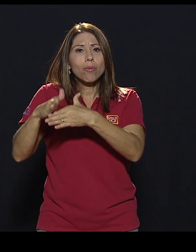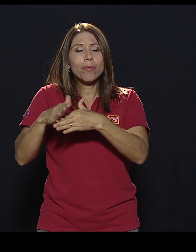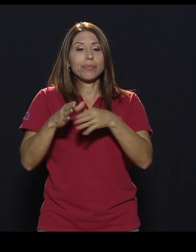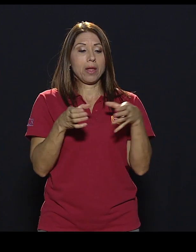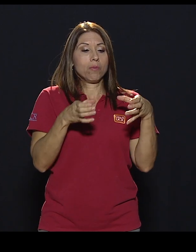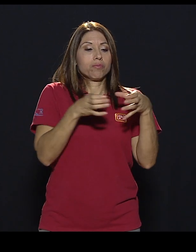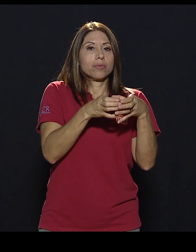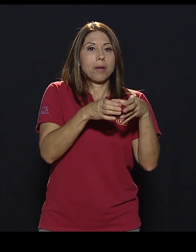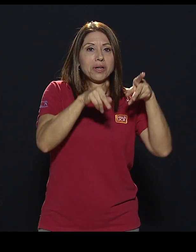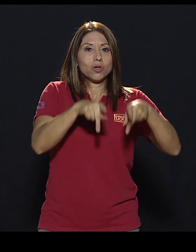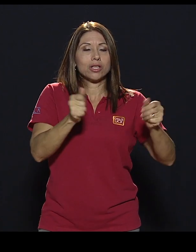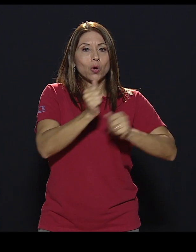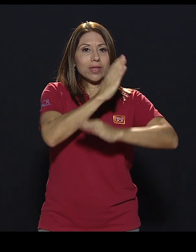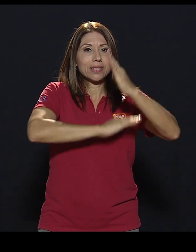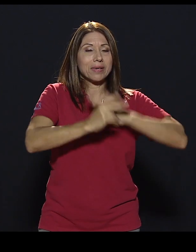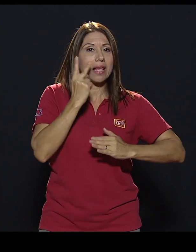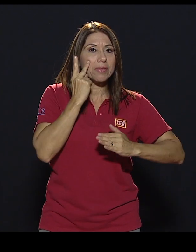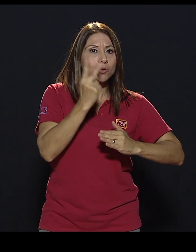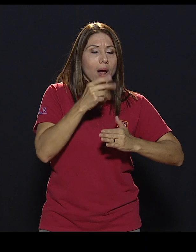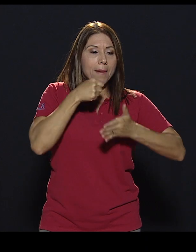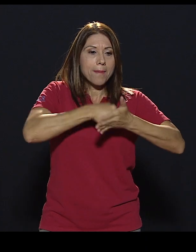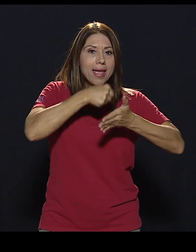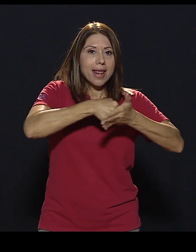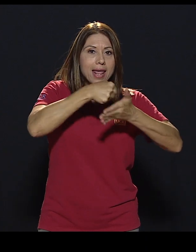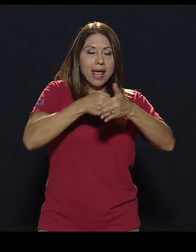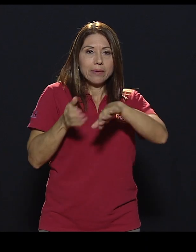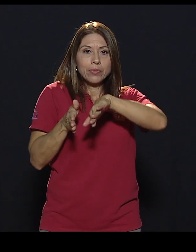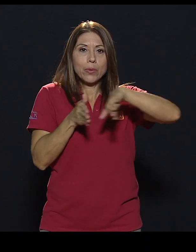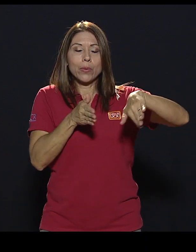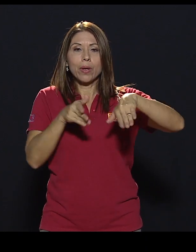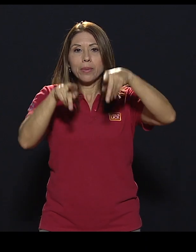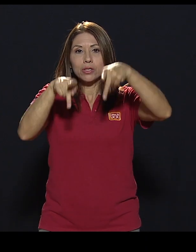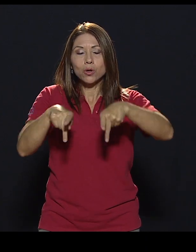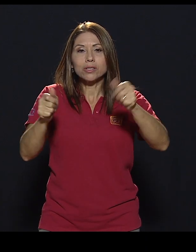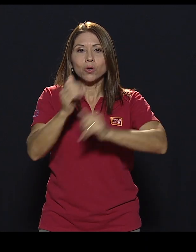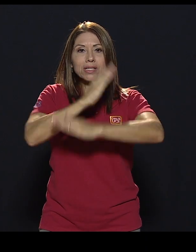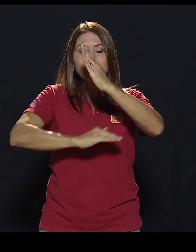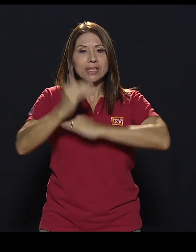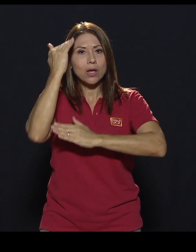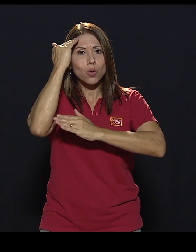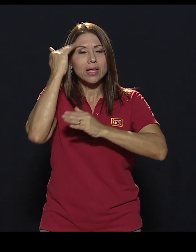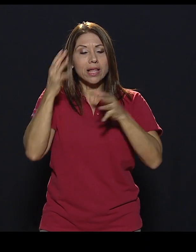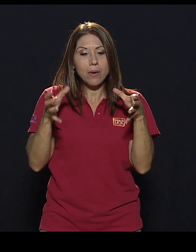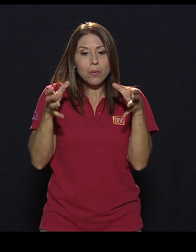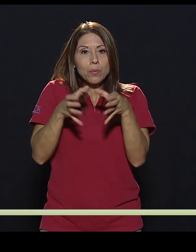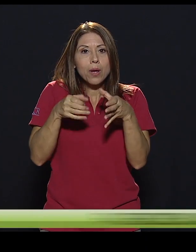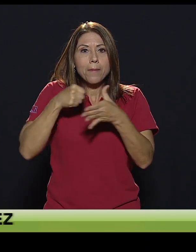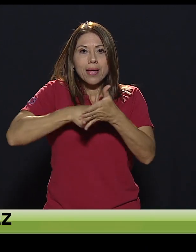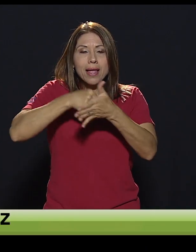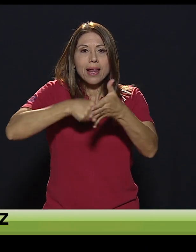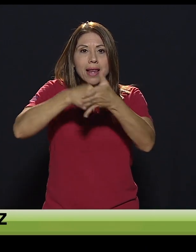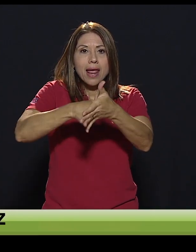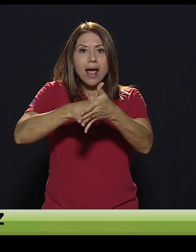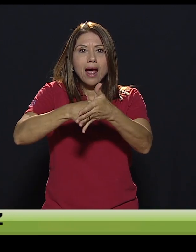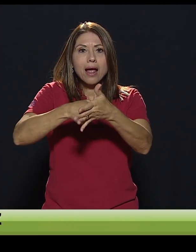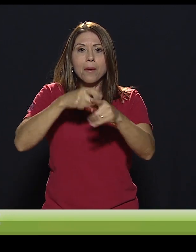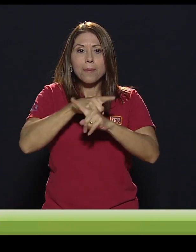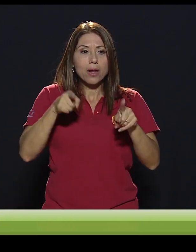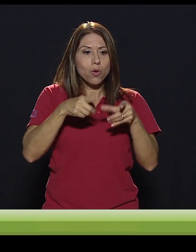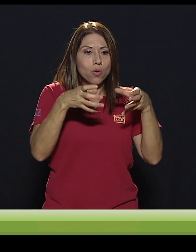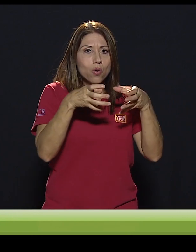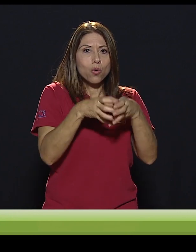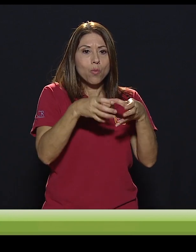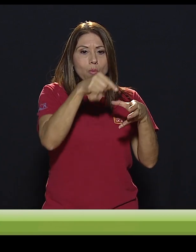visual pelean por su propio lado, ¿verdad? Las personas con discapacidad cognitiva por su otro lado y no nos estamos uniendo